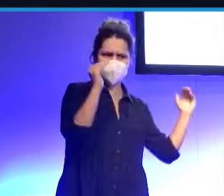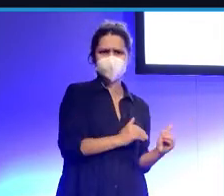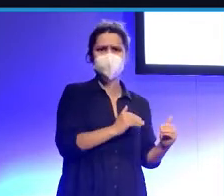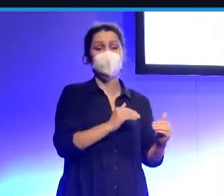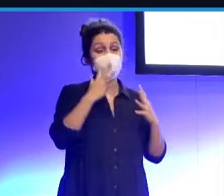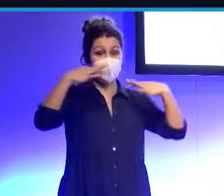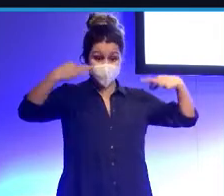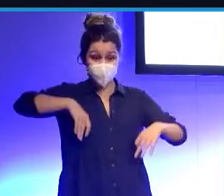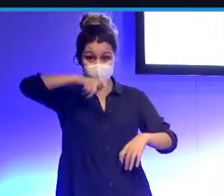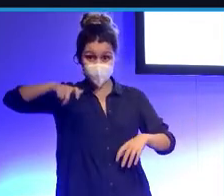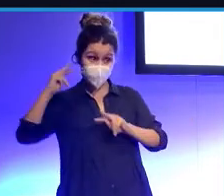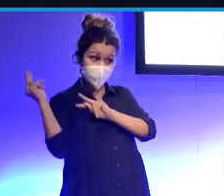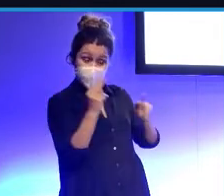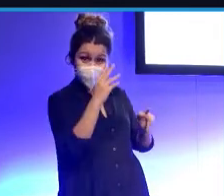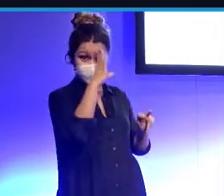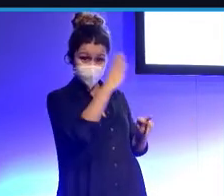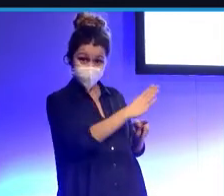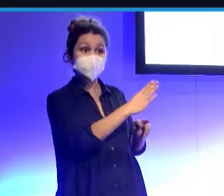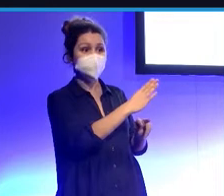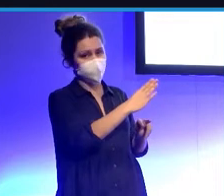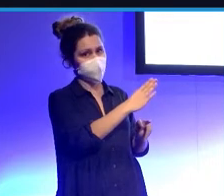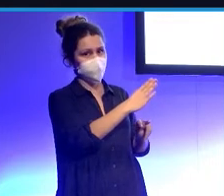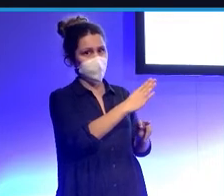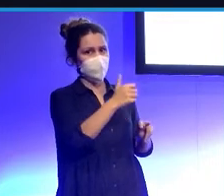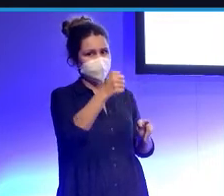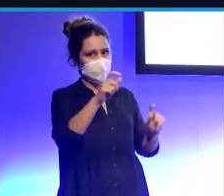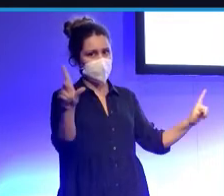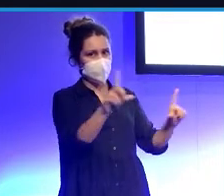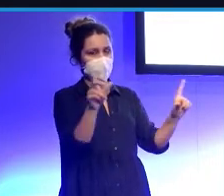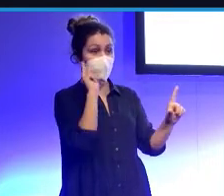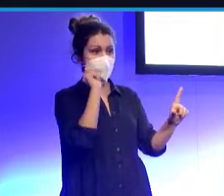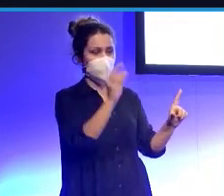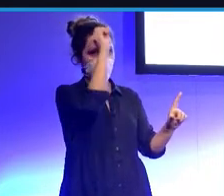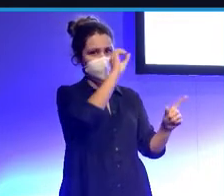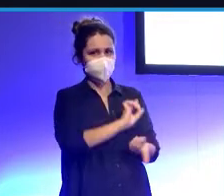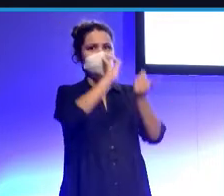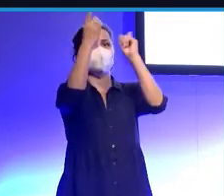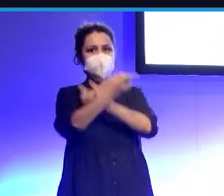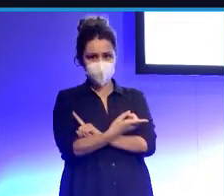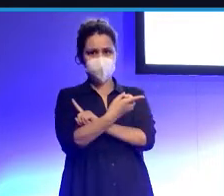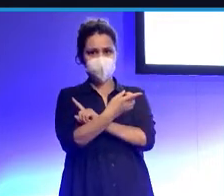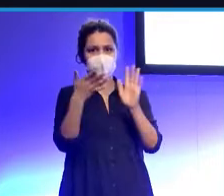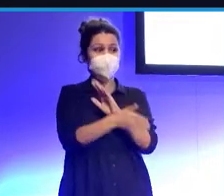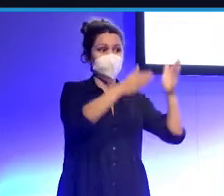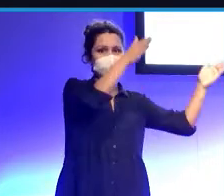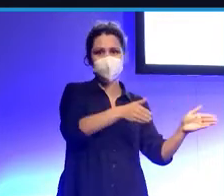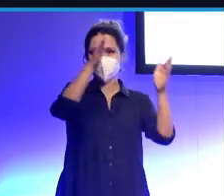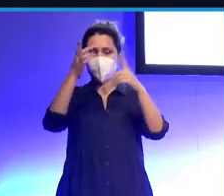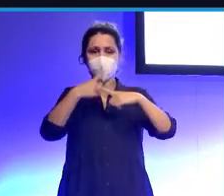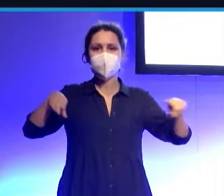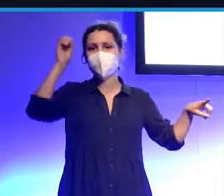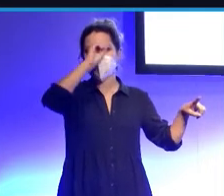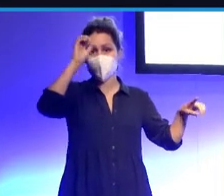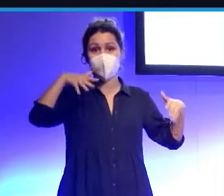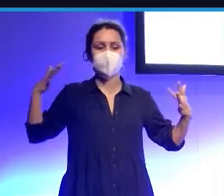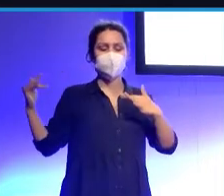otras 100 personas, ¿no?, que habían visto el partido, como lo vemos todos en la tele, pues opinaban que los más físicos era Senegal. Pasa